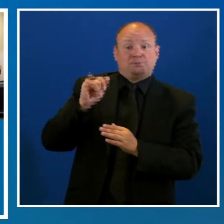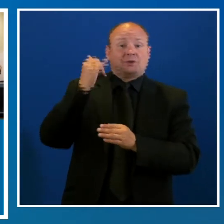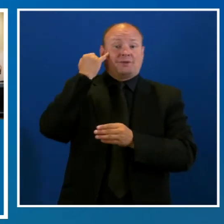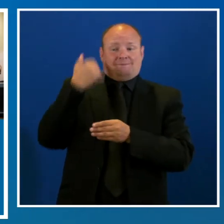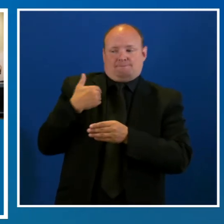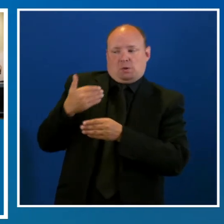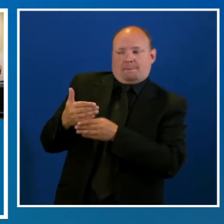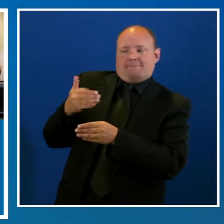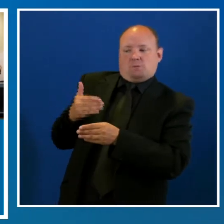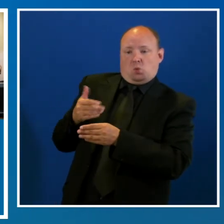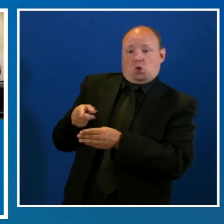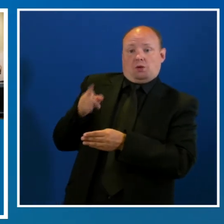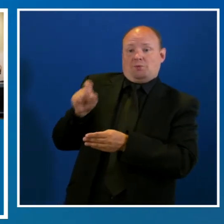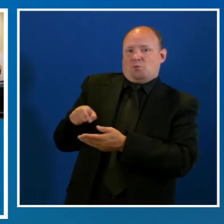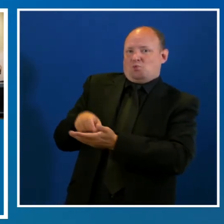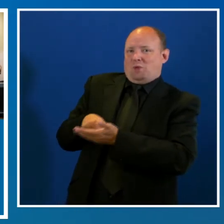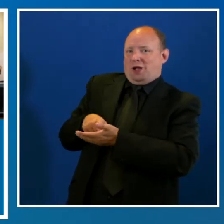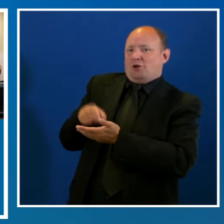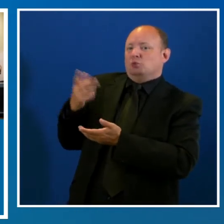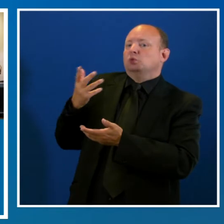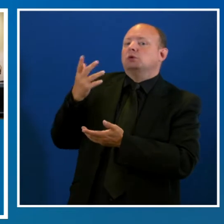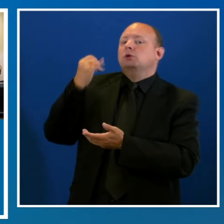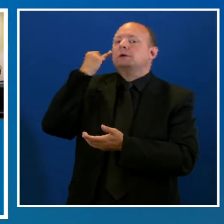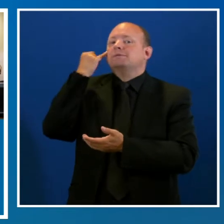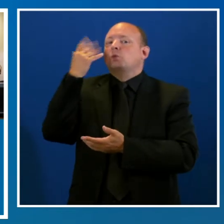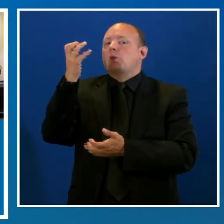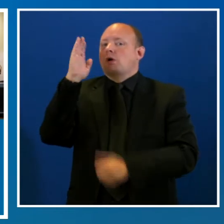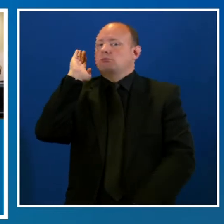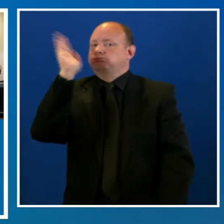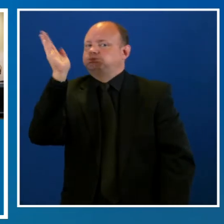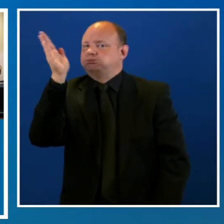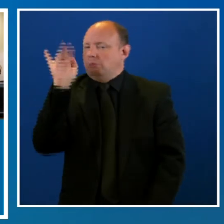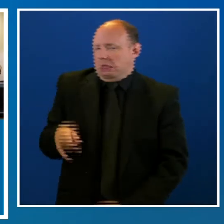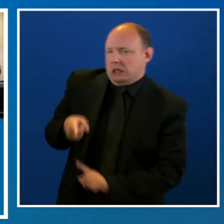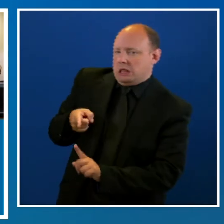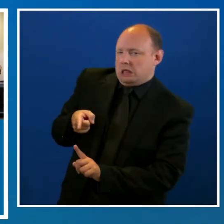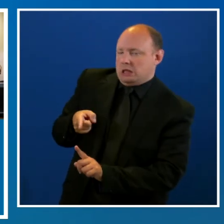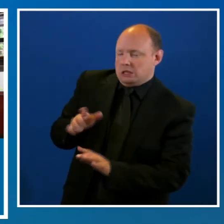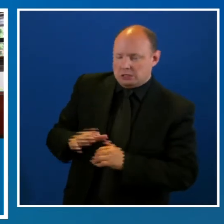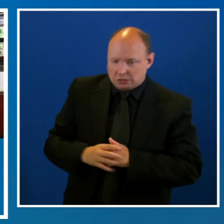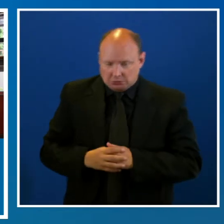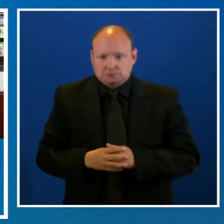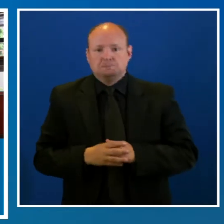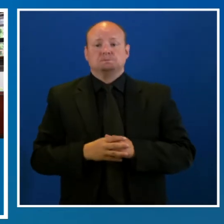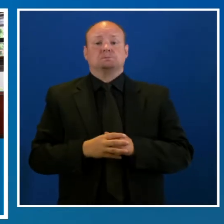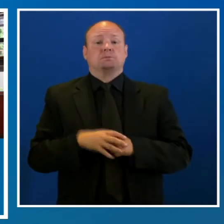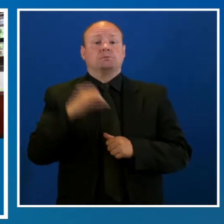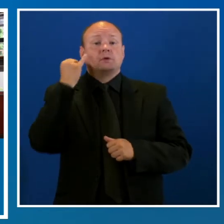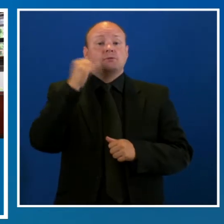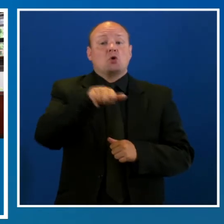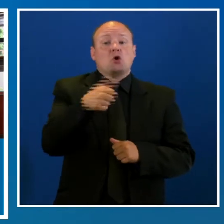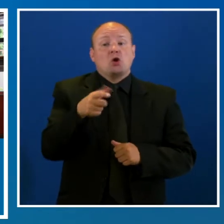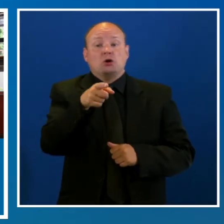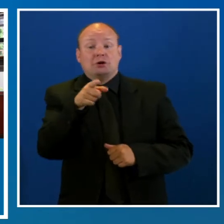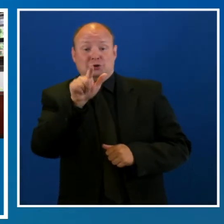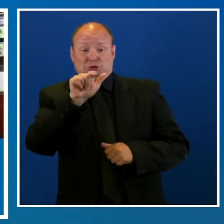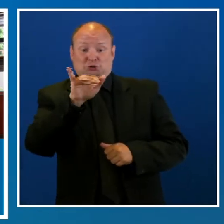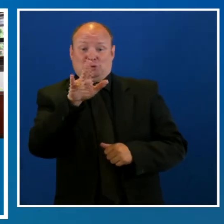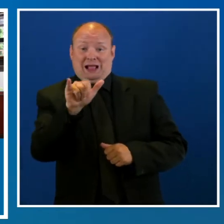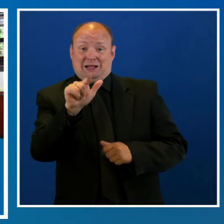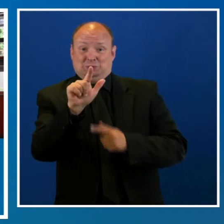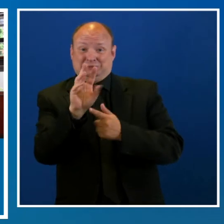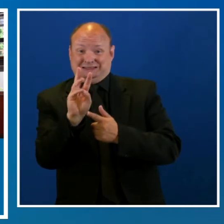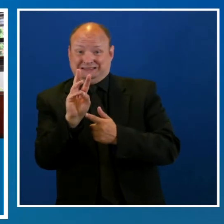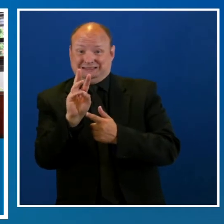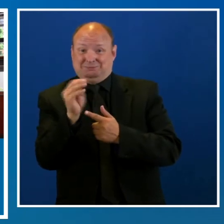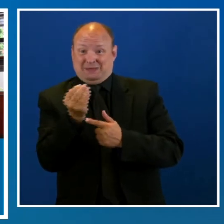preregistrarse para esos que quieren dar un testimonio público. También a partir del lunes 26